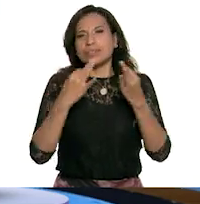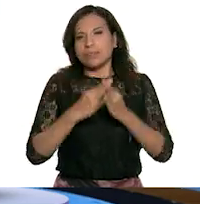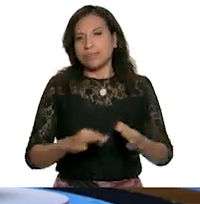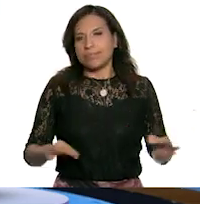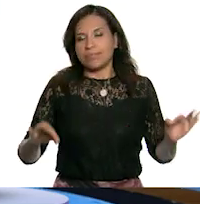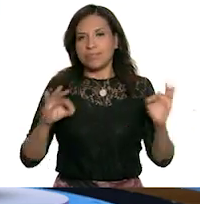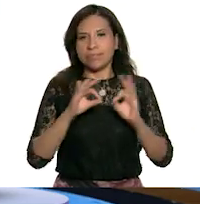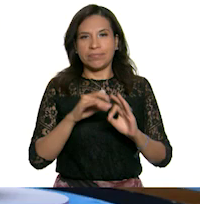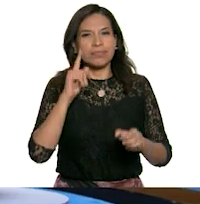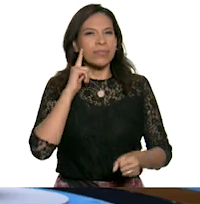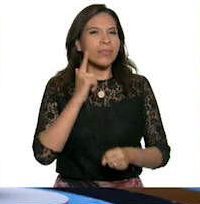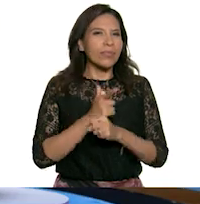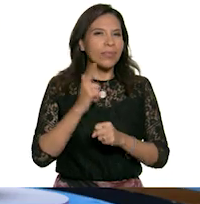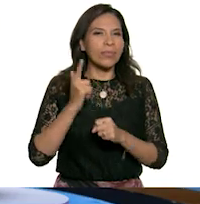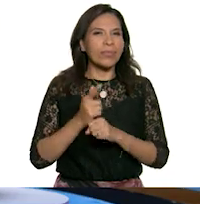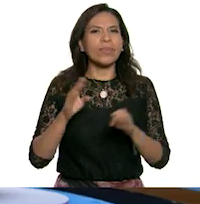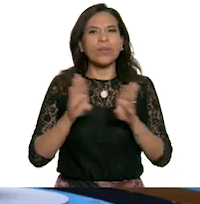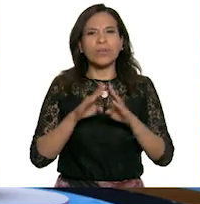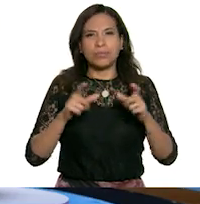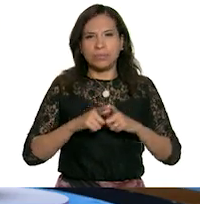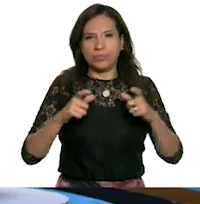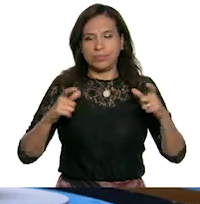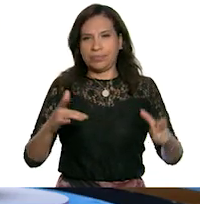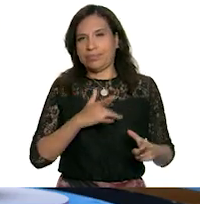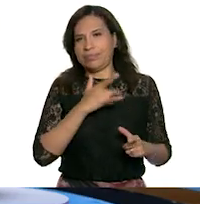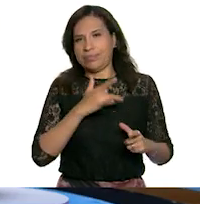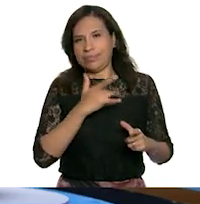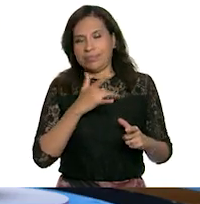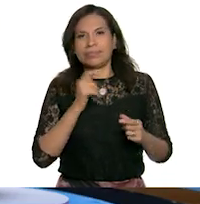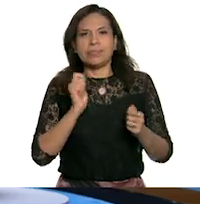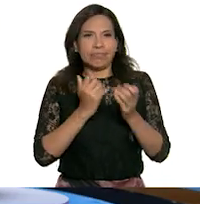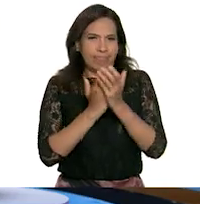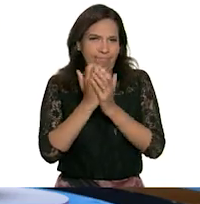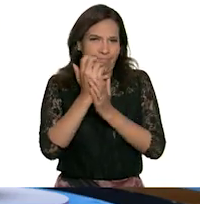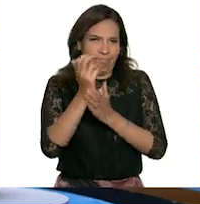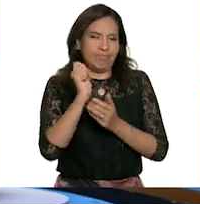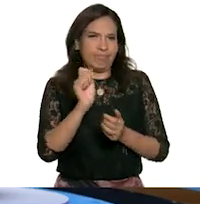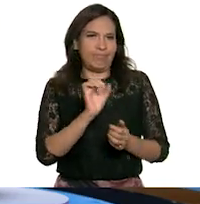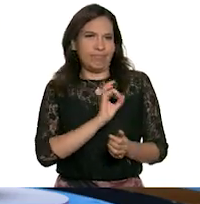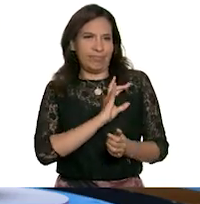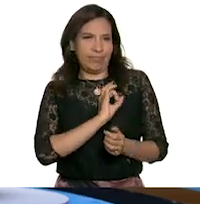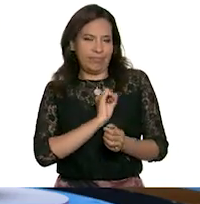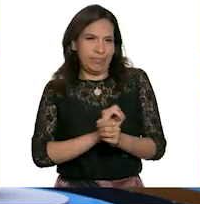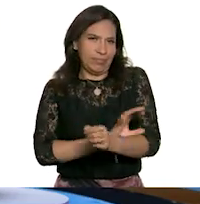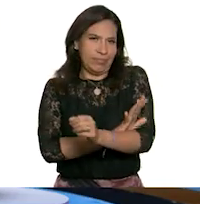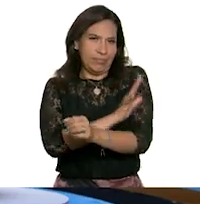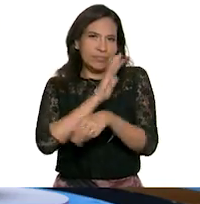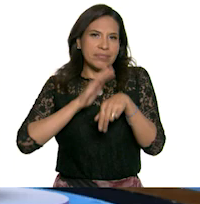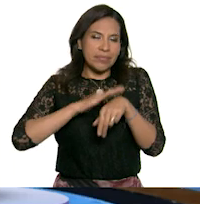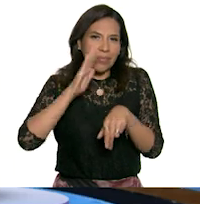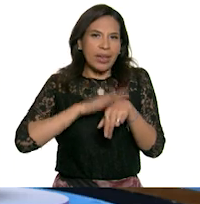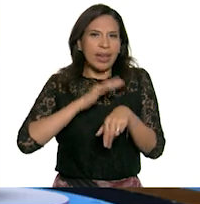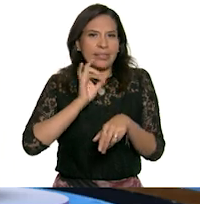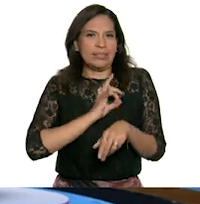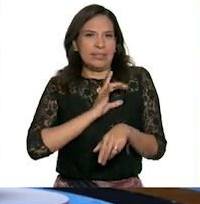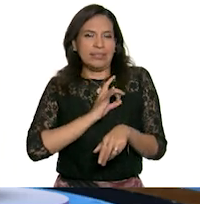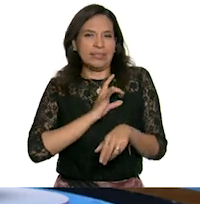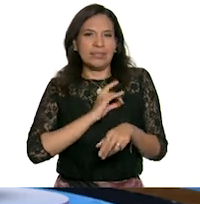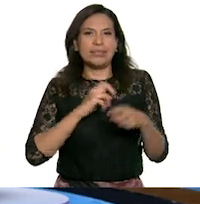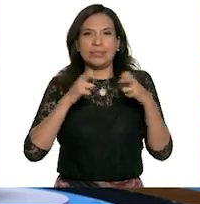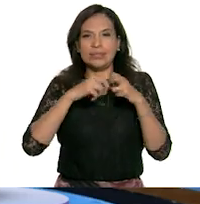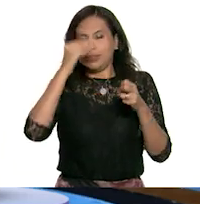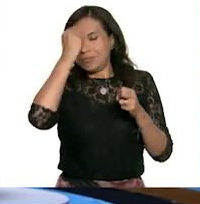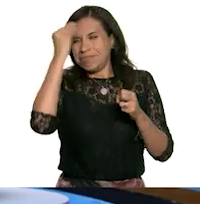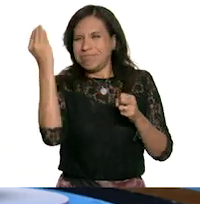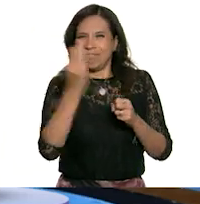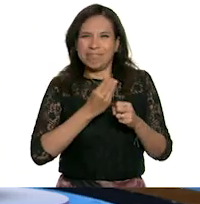que nos demos cuenta cómo va creciendo la emoción del miedo, pues puede hacerse más intenso y convertirse en